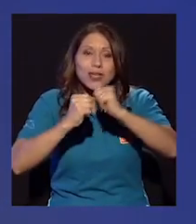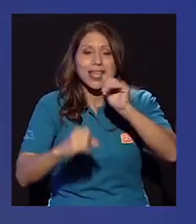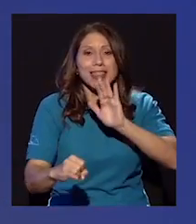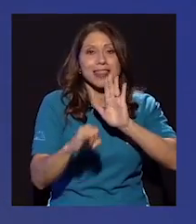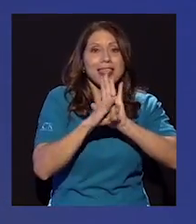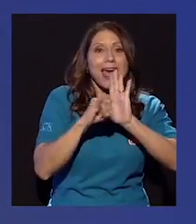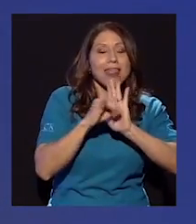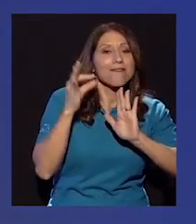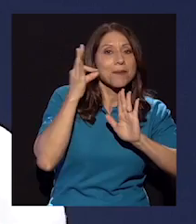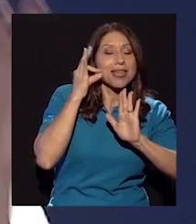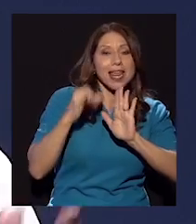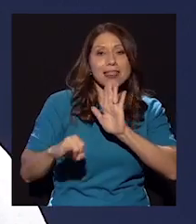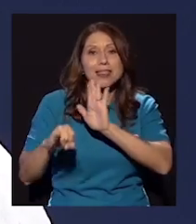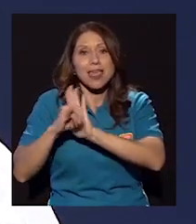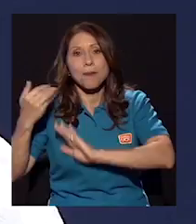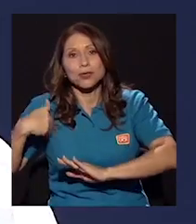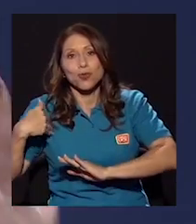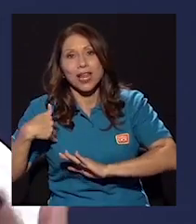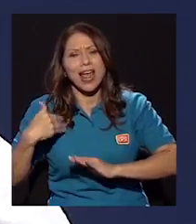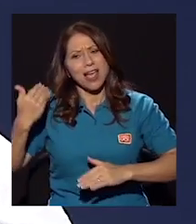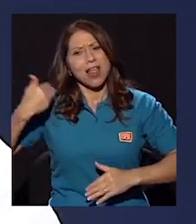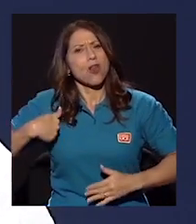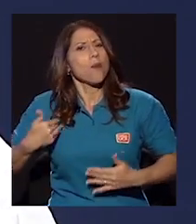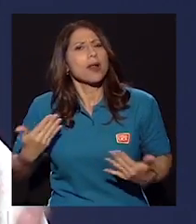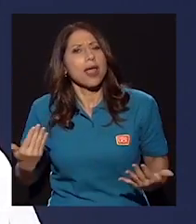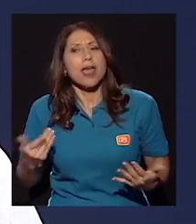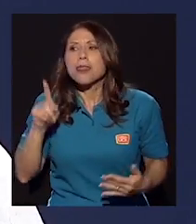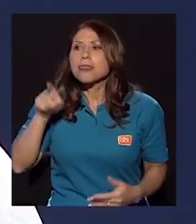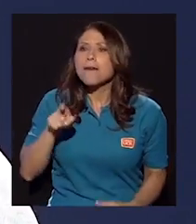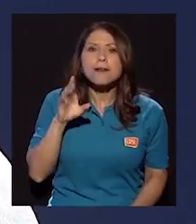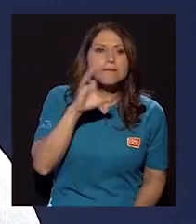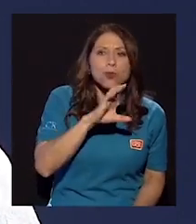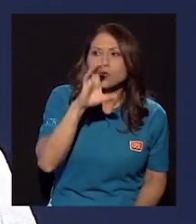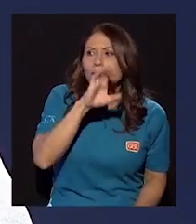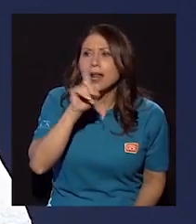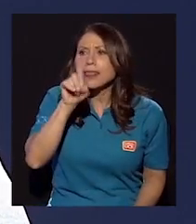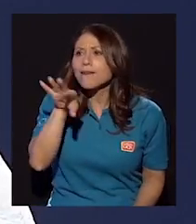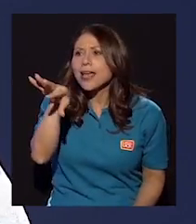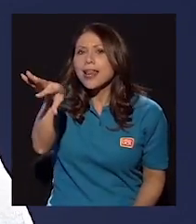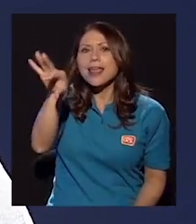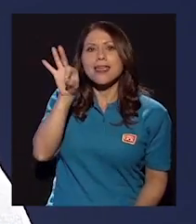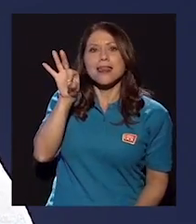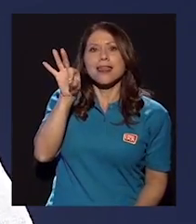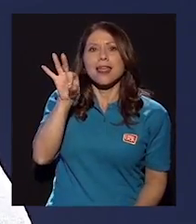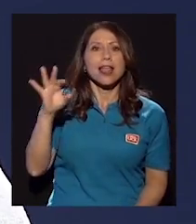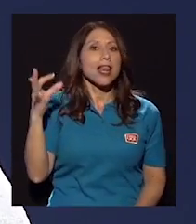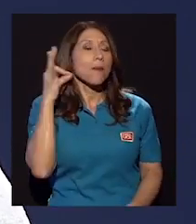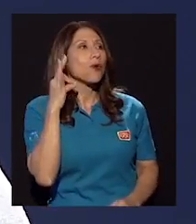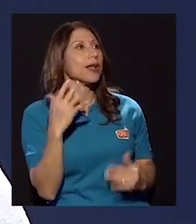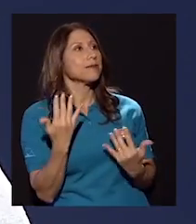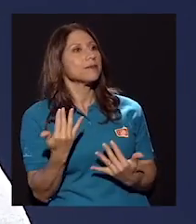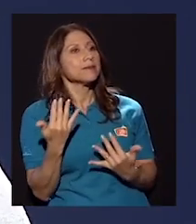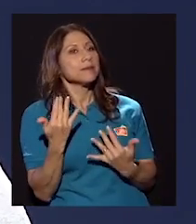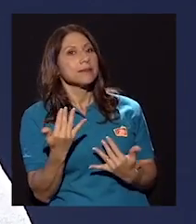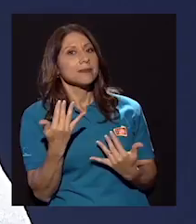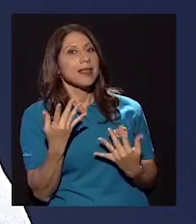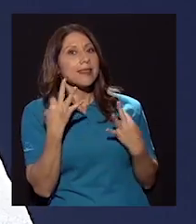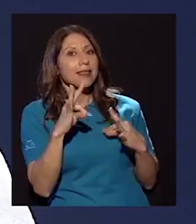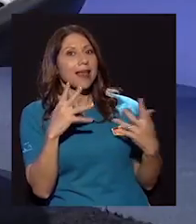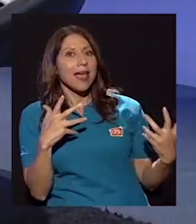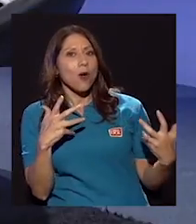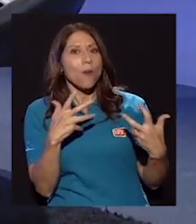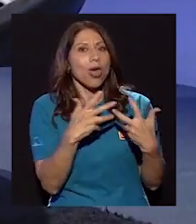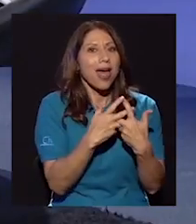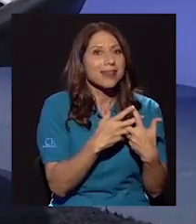masculina, del hombre que tiene que elegir, que tiene que buscar, y de la mujer que tiene que intentar acomodarse a ese canon.